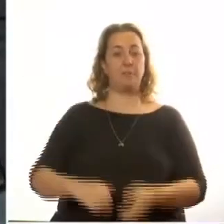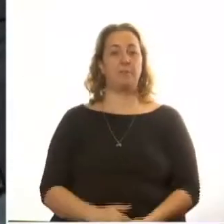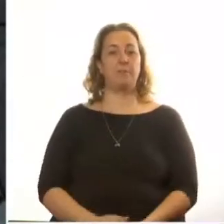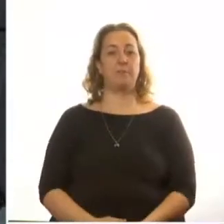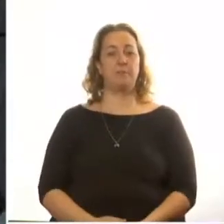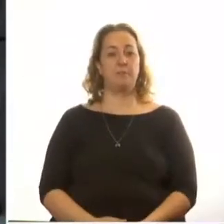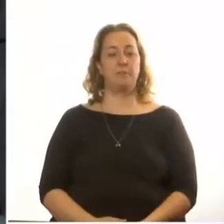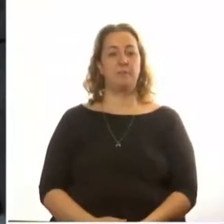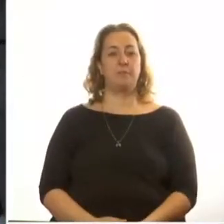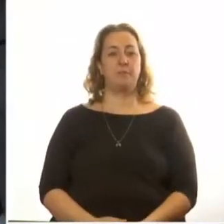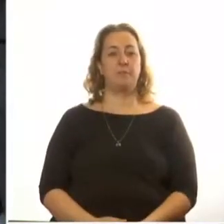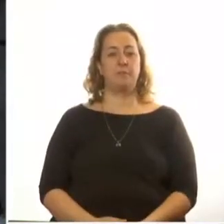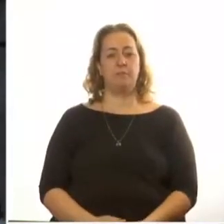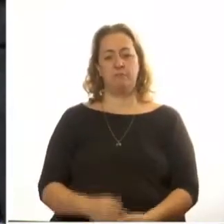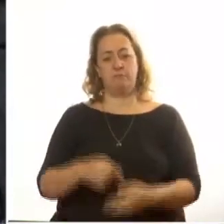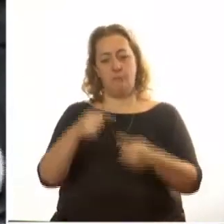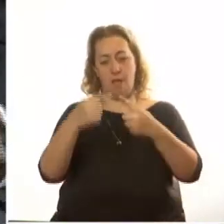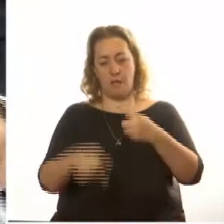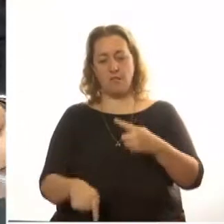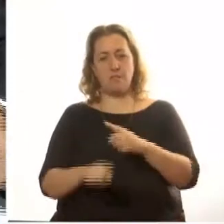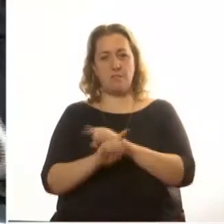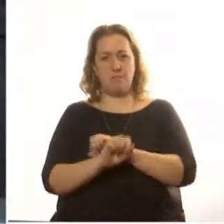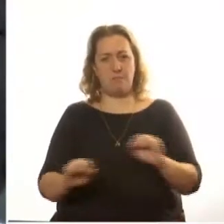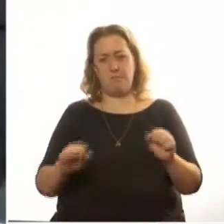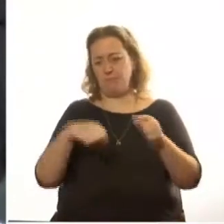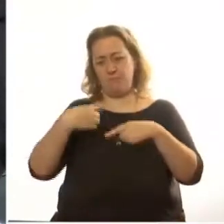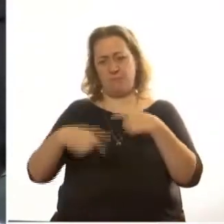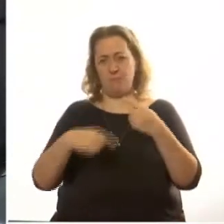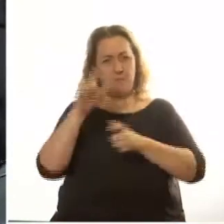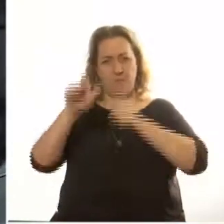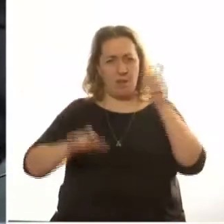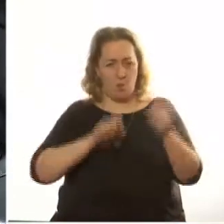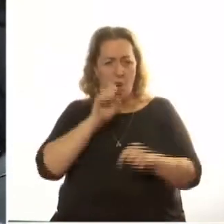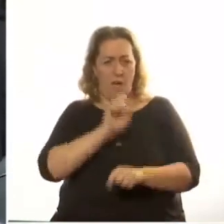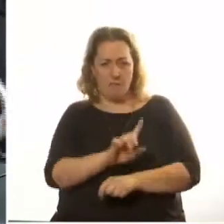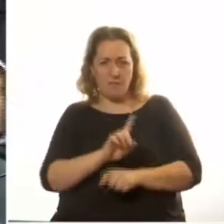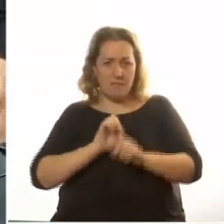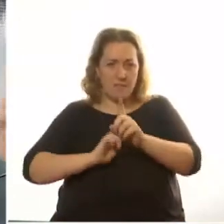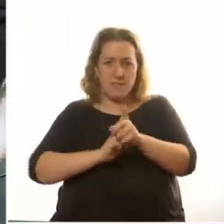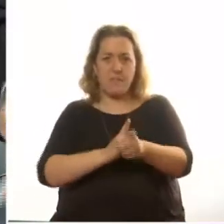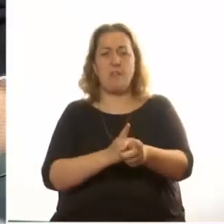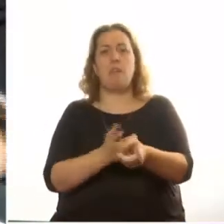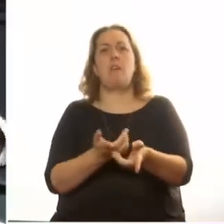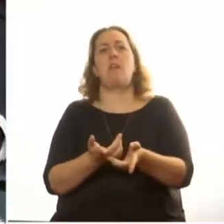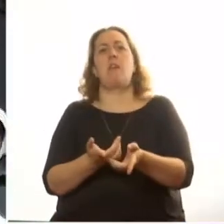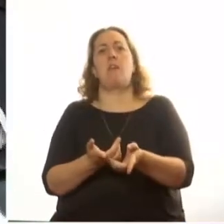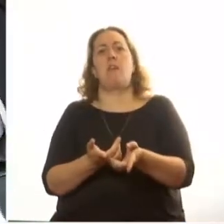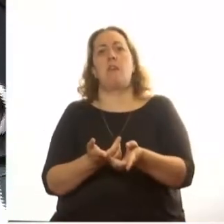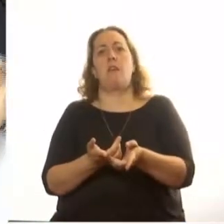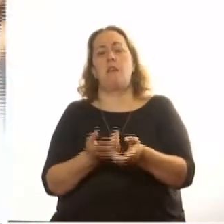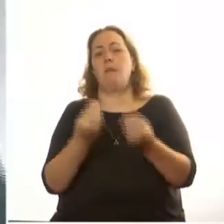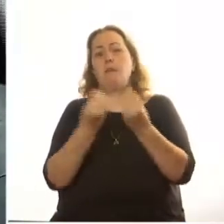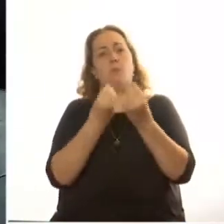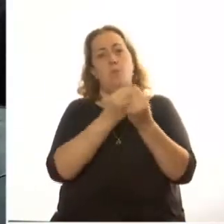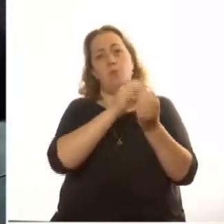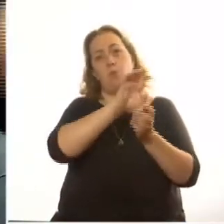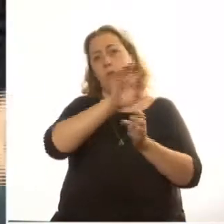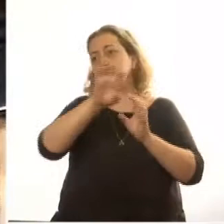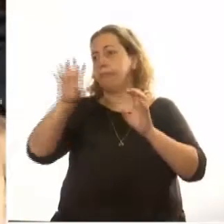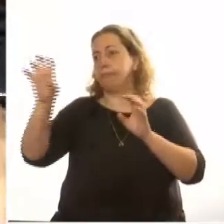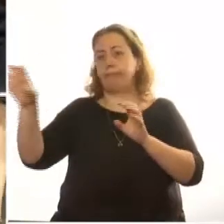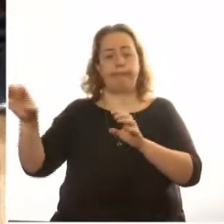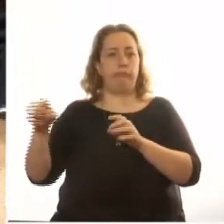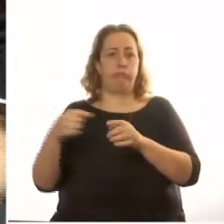Y así podemos seguir en Inglaterra, en Essex y en tantos lugares más de cosas que están pasando.